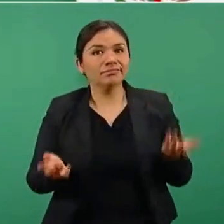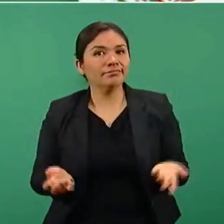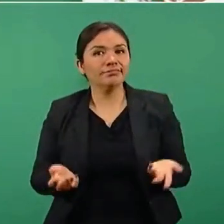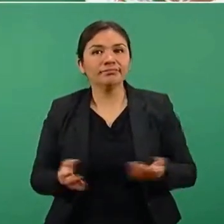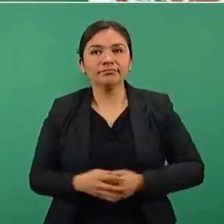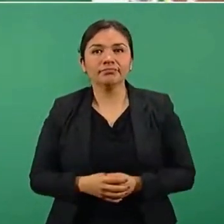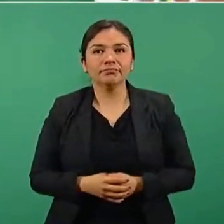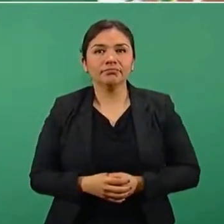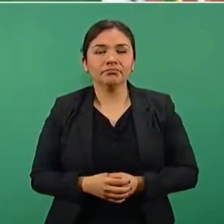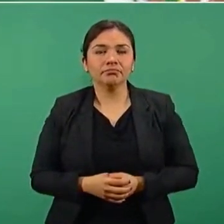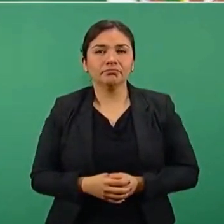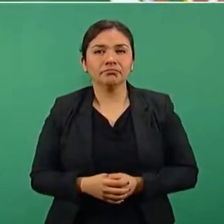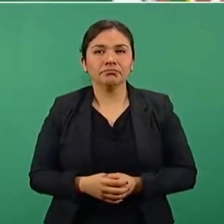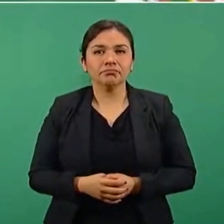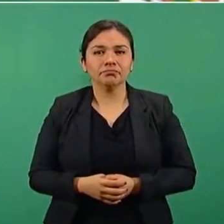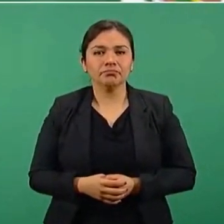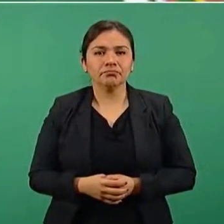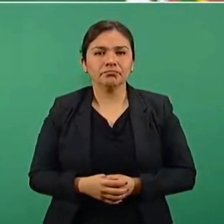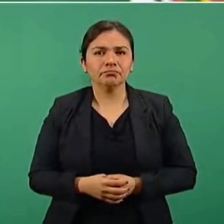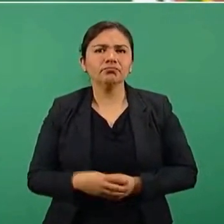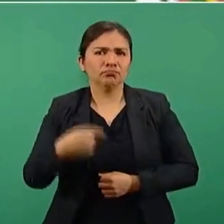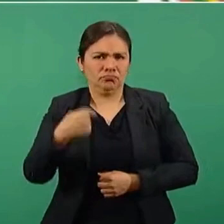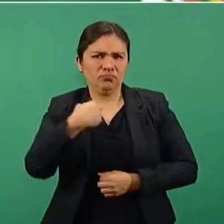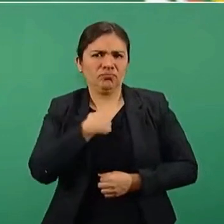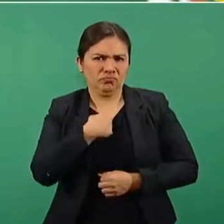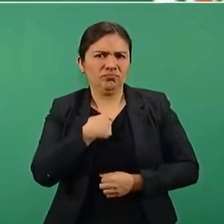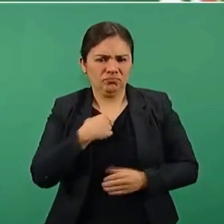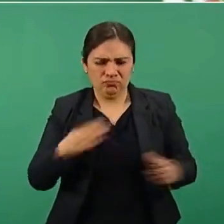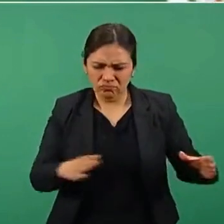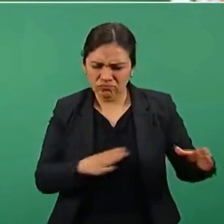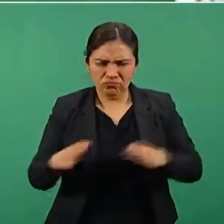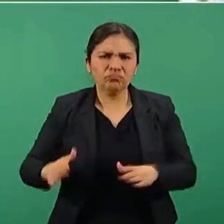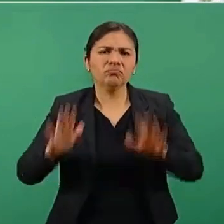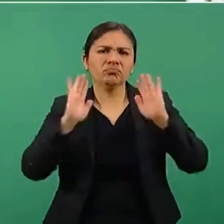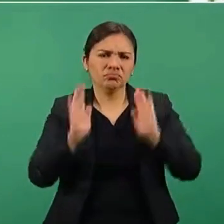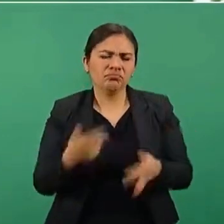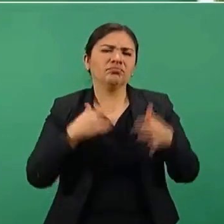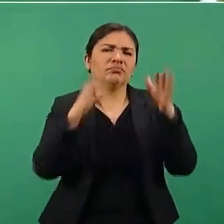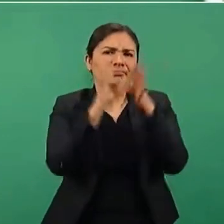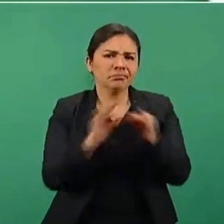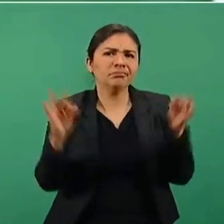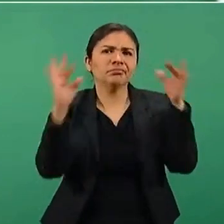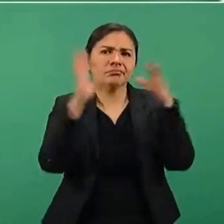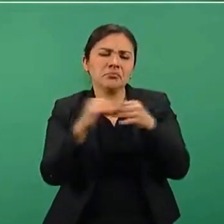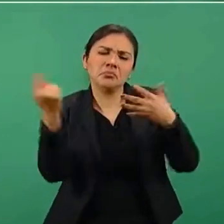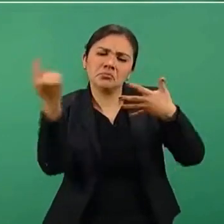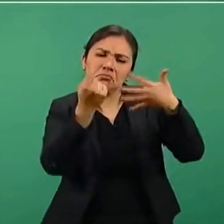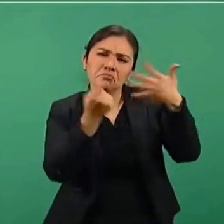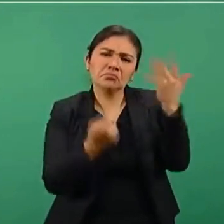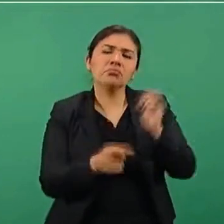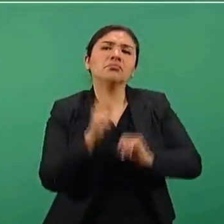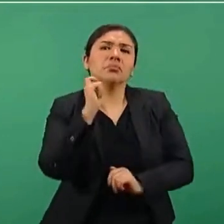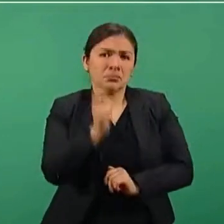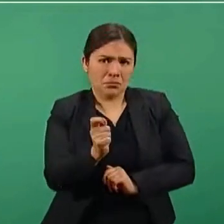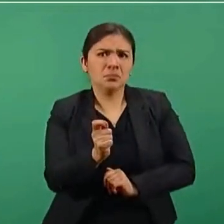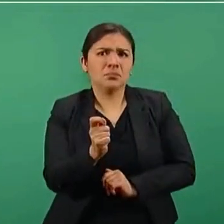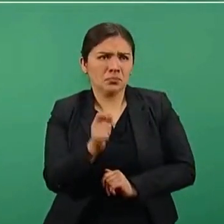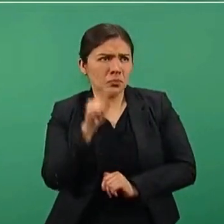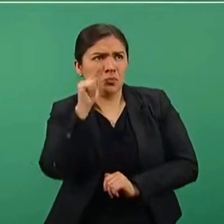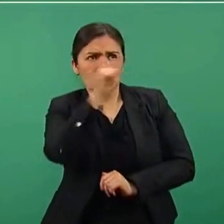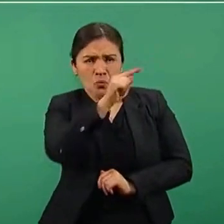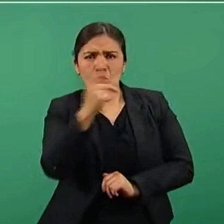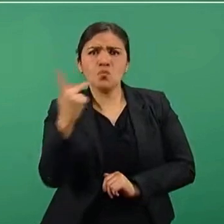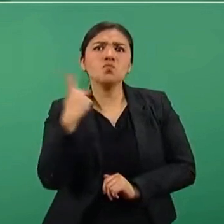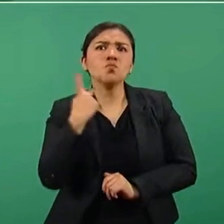Nosotros hemos estado señalando que es muy buena la política